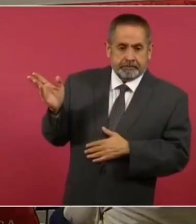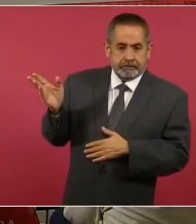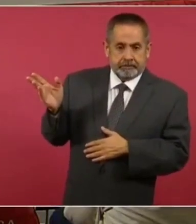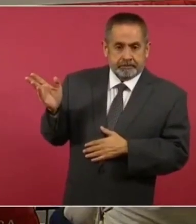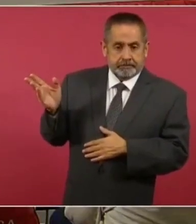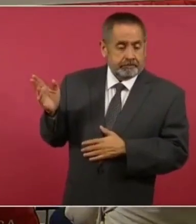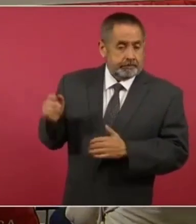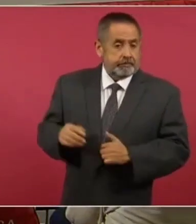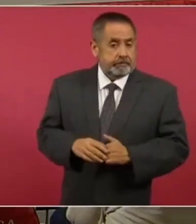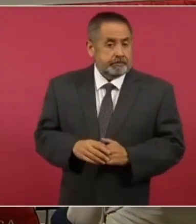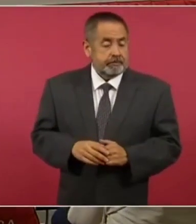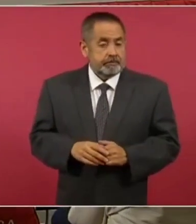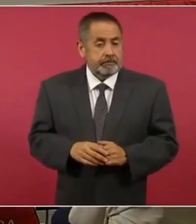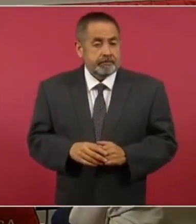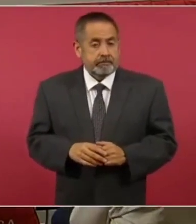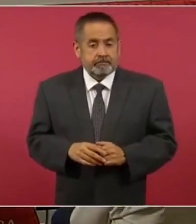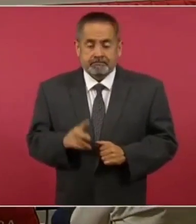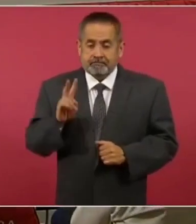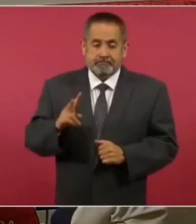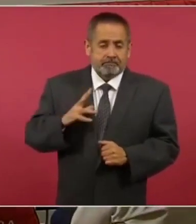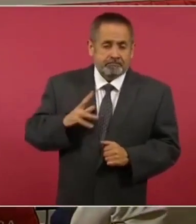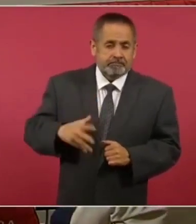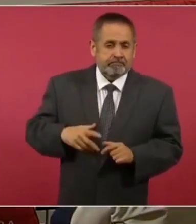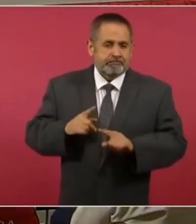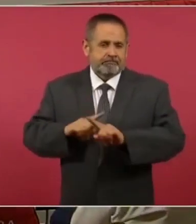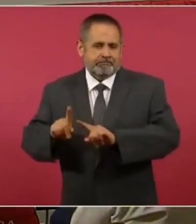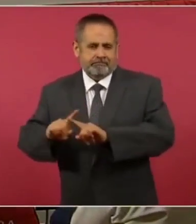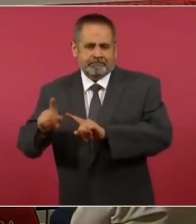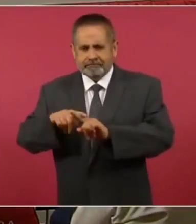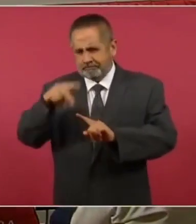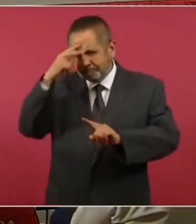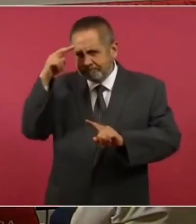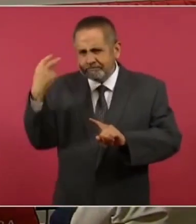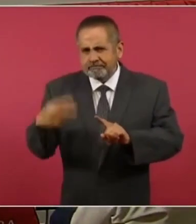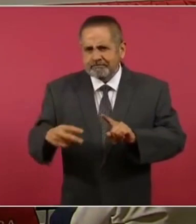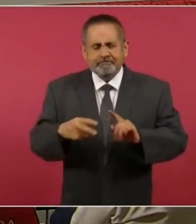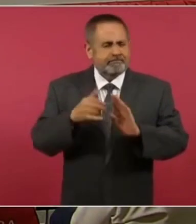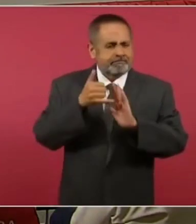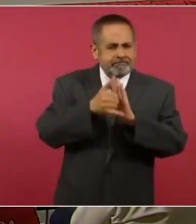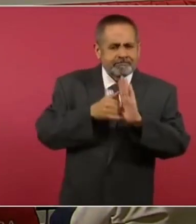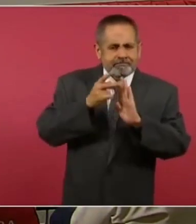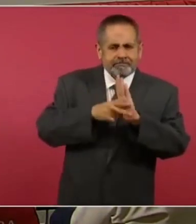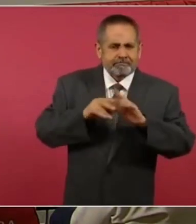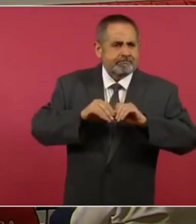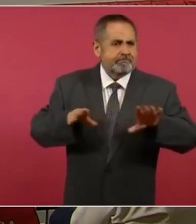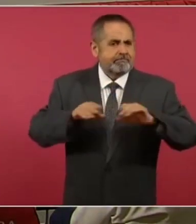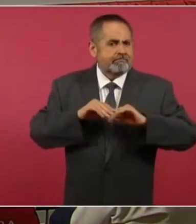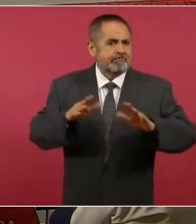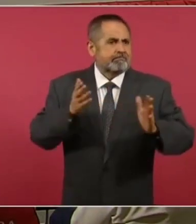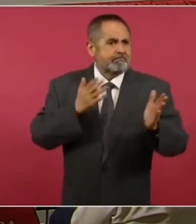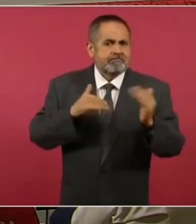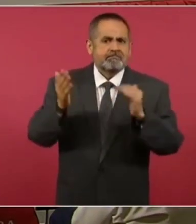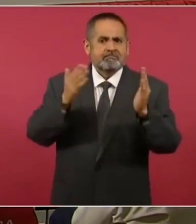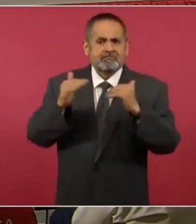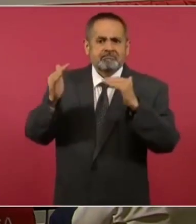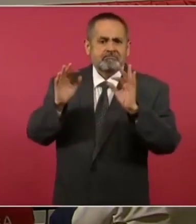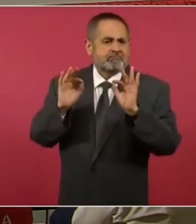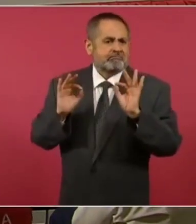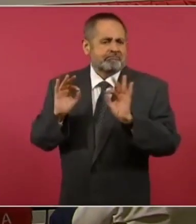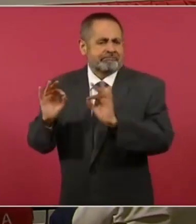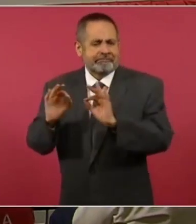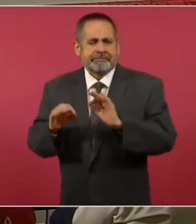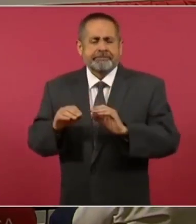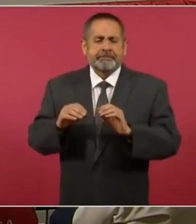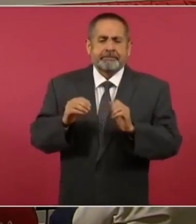vemos, por supuesto, que orgullo ver a varios mexicanos que están siendo bastante exitosos a través de las redes sociales,